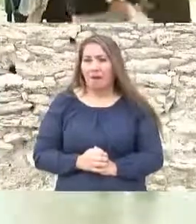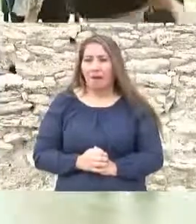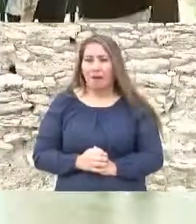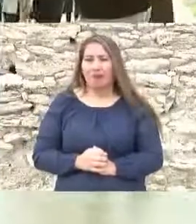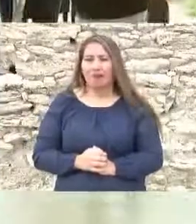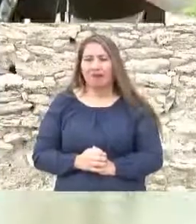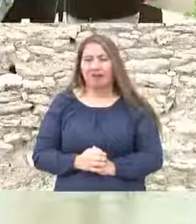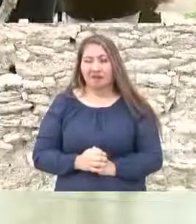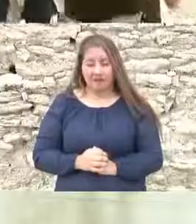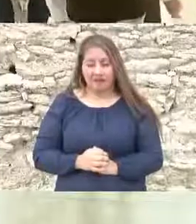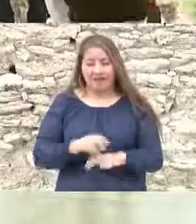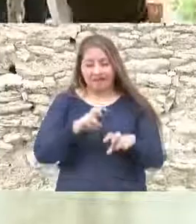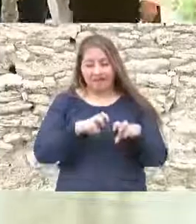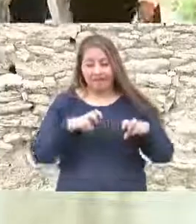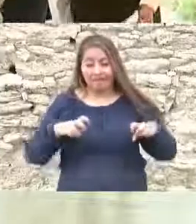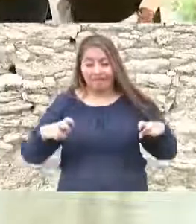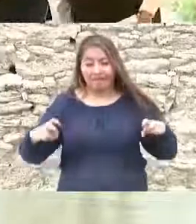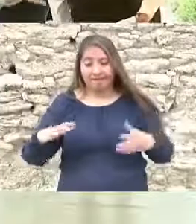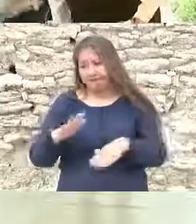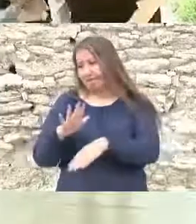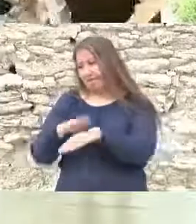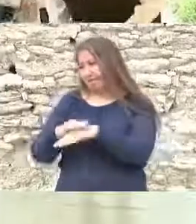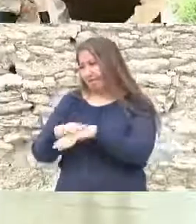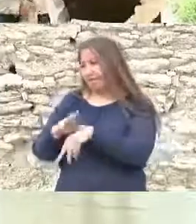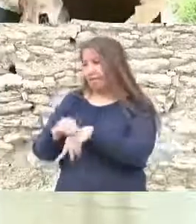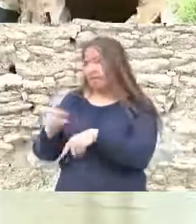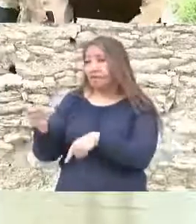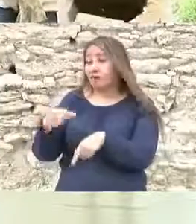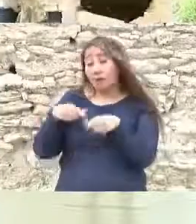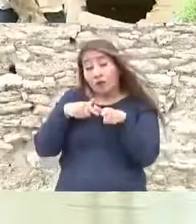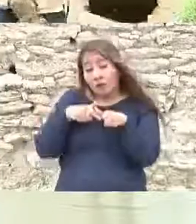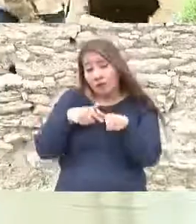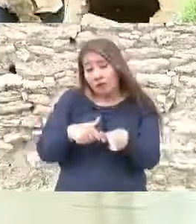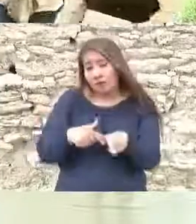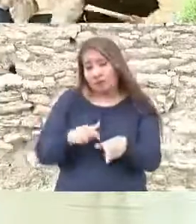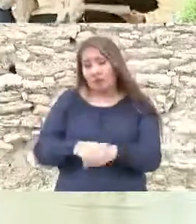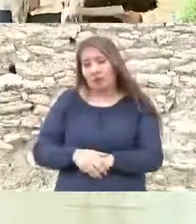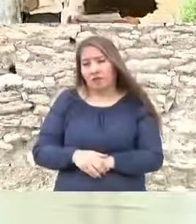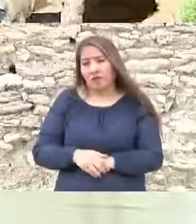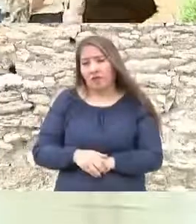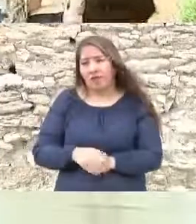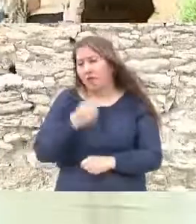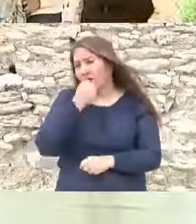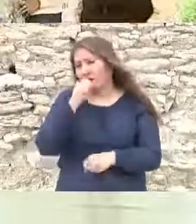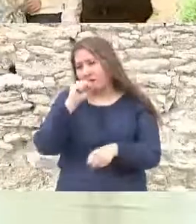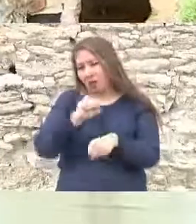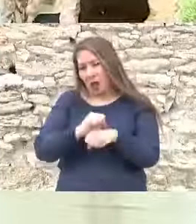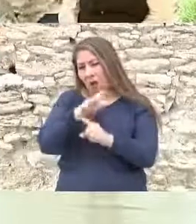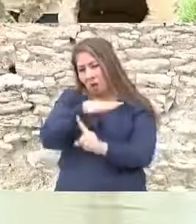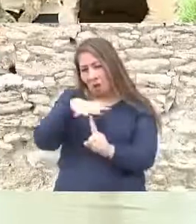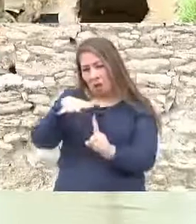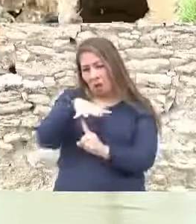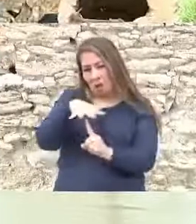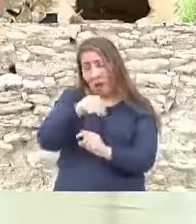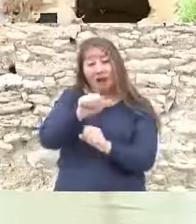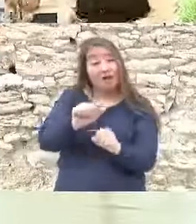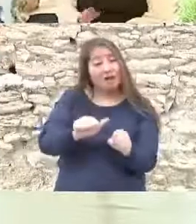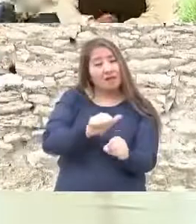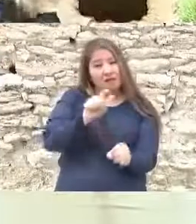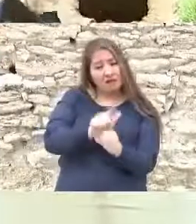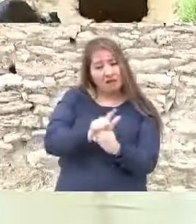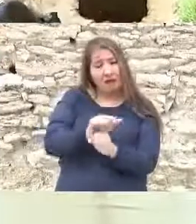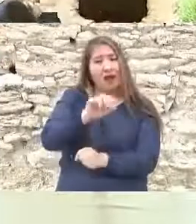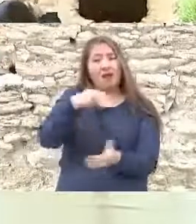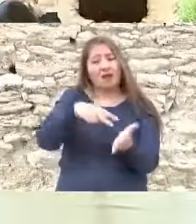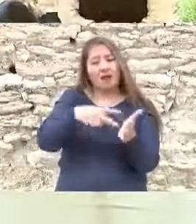sean tan amables de ocupar sus lugares. Enseguida hace uso de la palabra la secretaria de Medio Ambiente y Recursos Naturales,